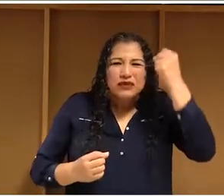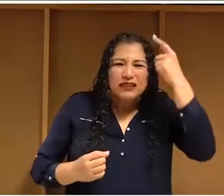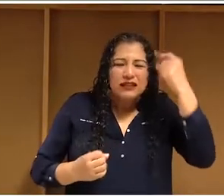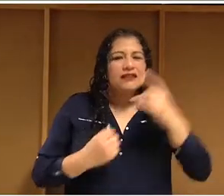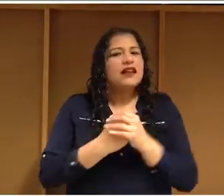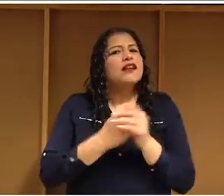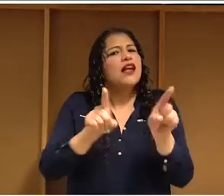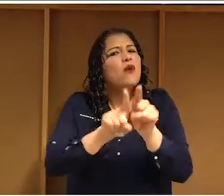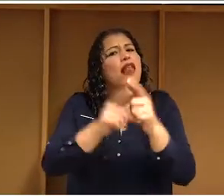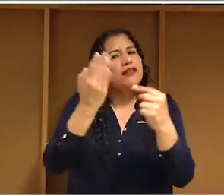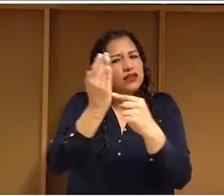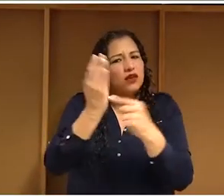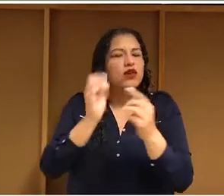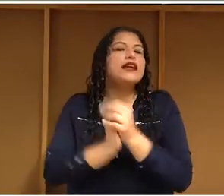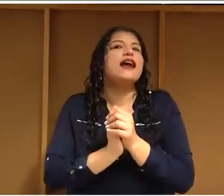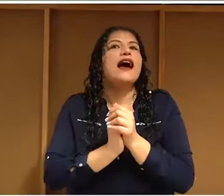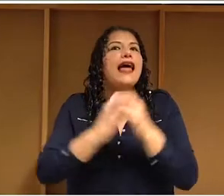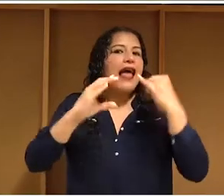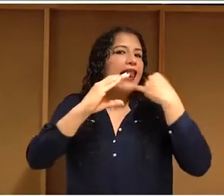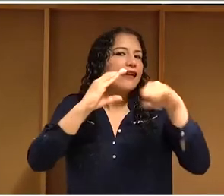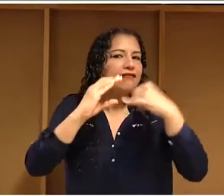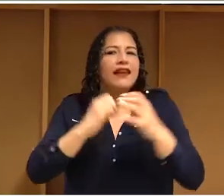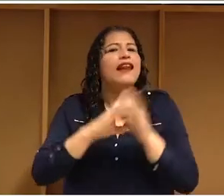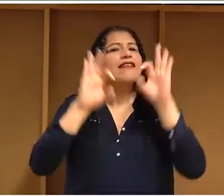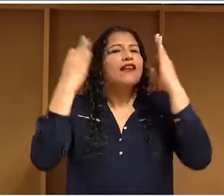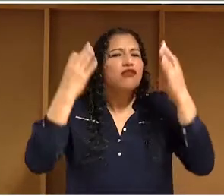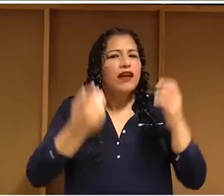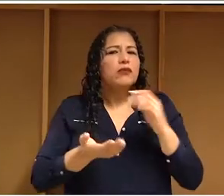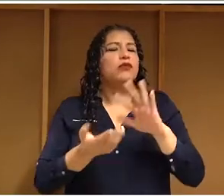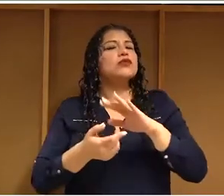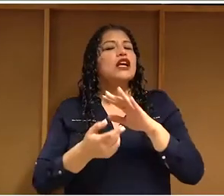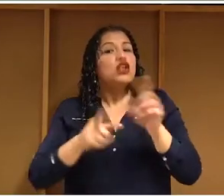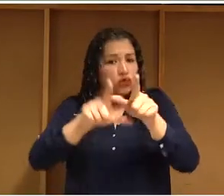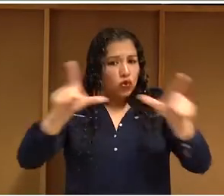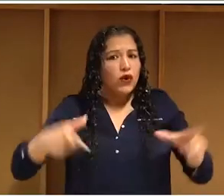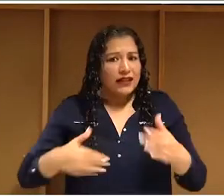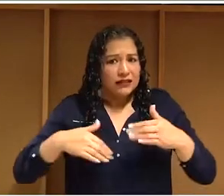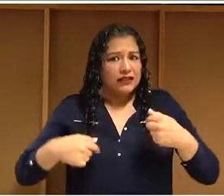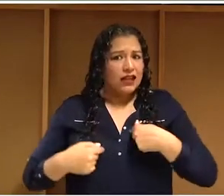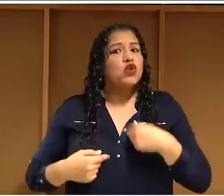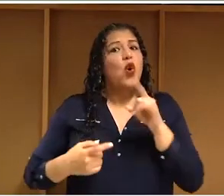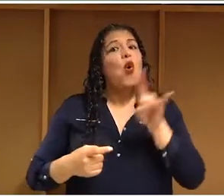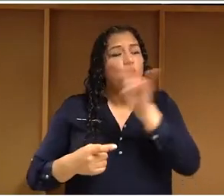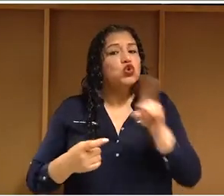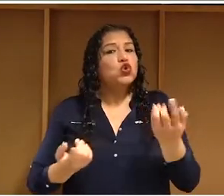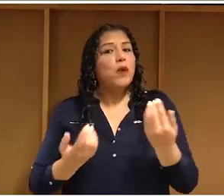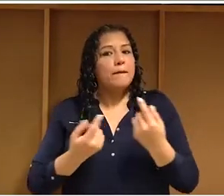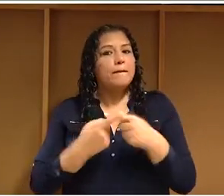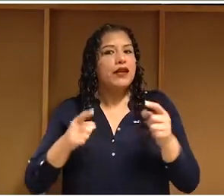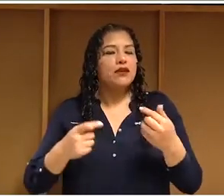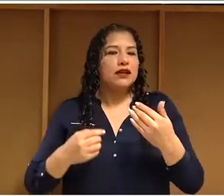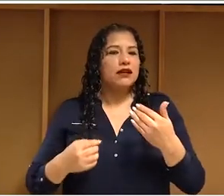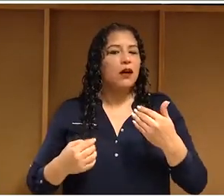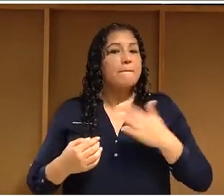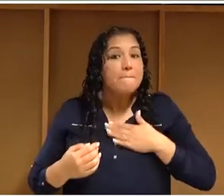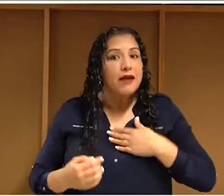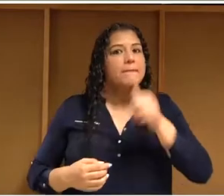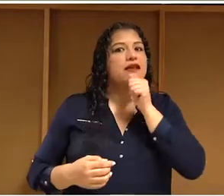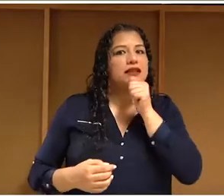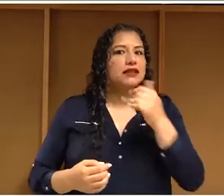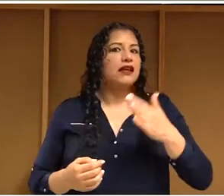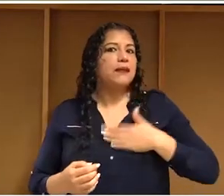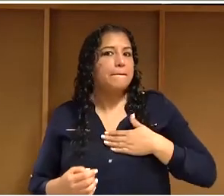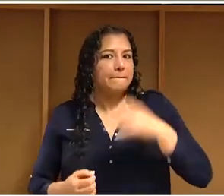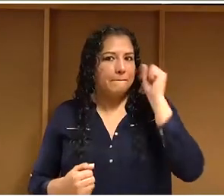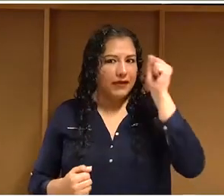suena fácil de decir, pero es muy difícil de entender en la práctica. Y nosotros como organización lo vemos